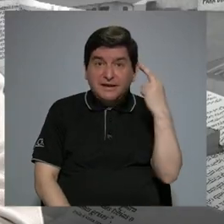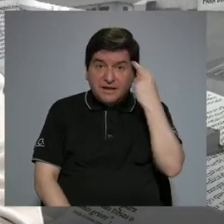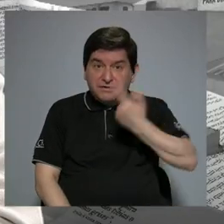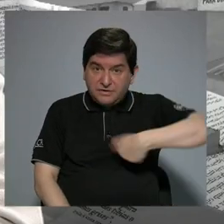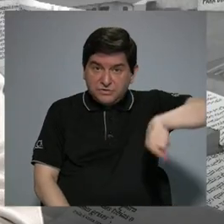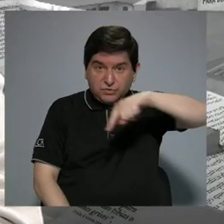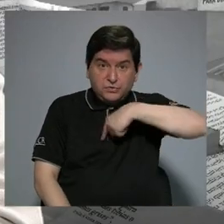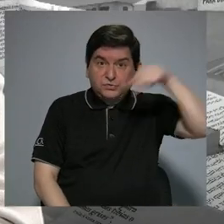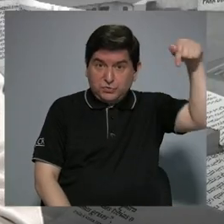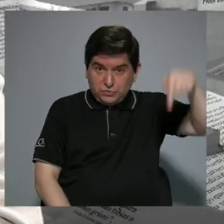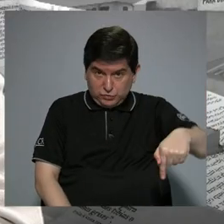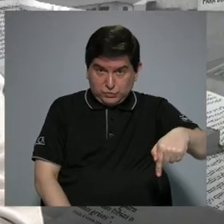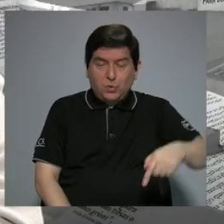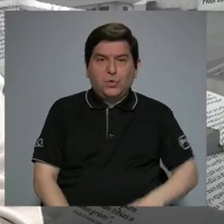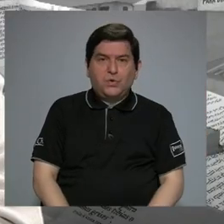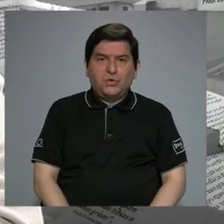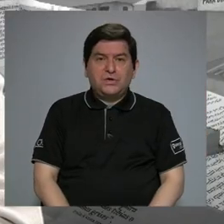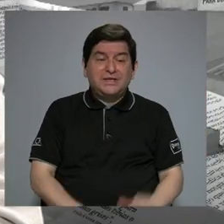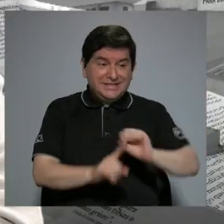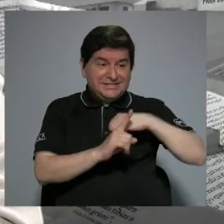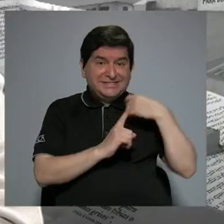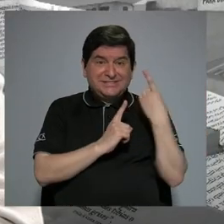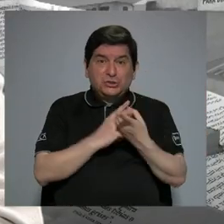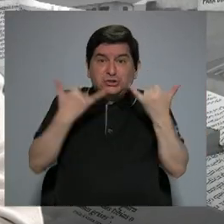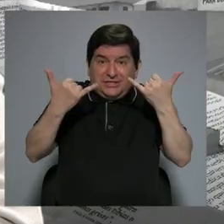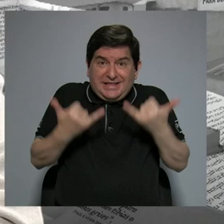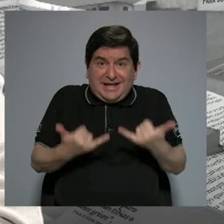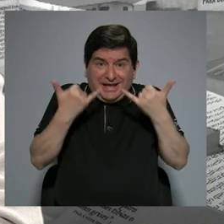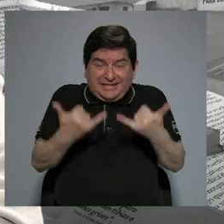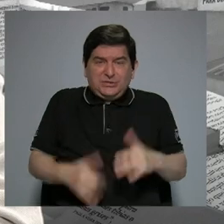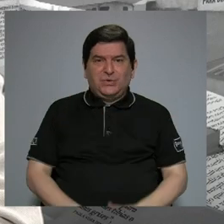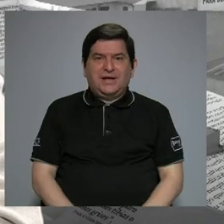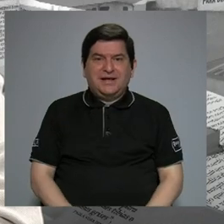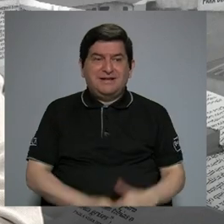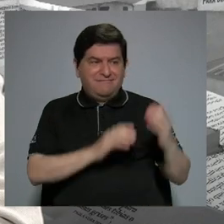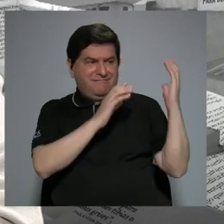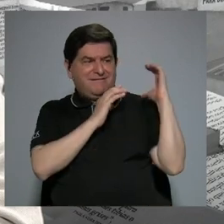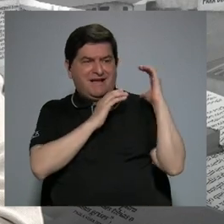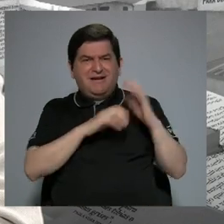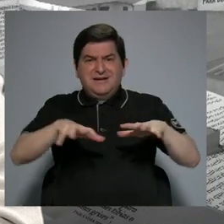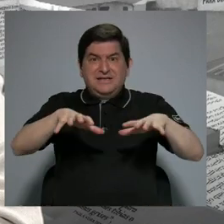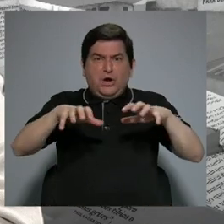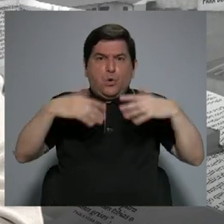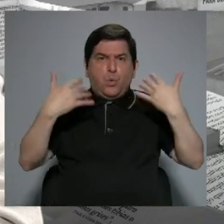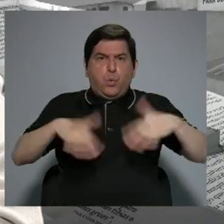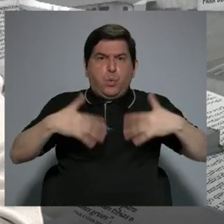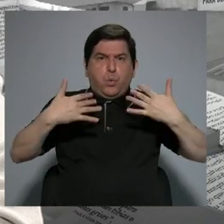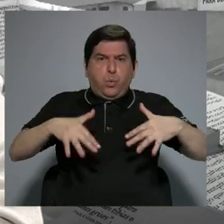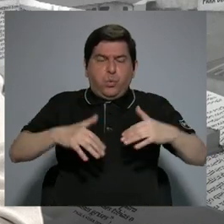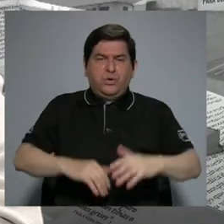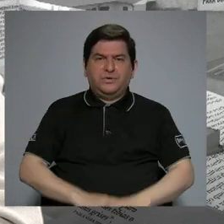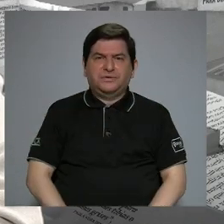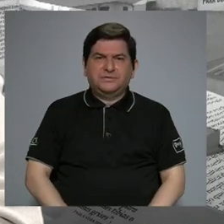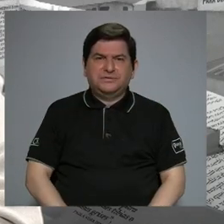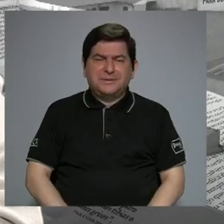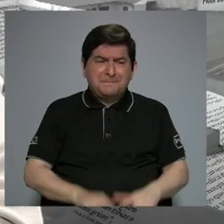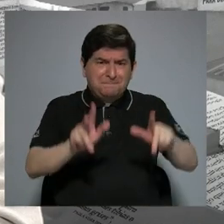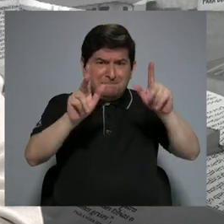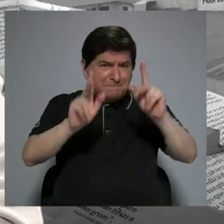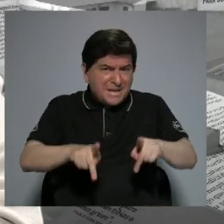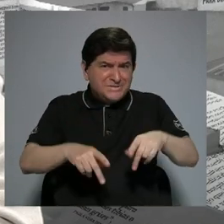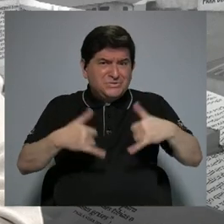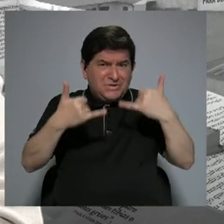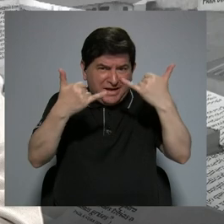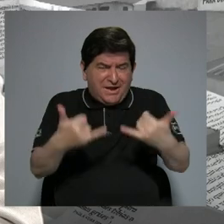nosotros hoy por hoy, nuestras sociedades viven con cargas de estrés muy intensas. ¿Quién? ¿Cuál persona